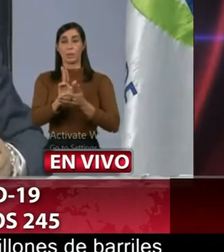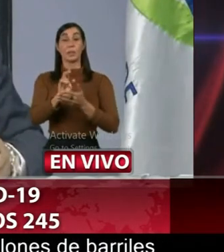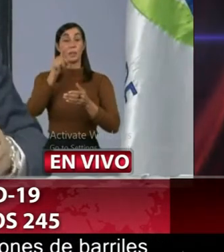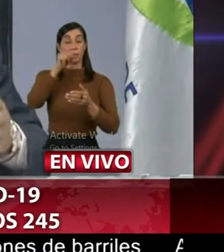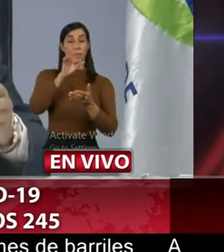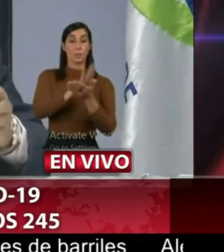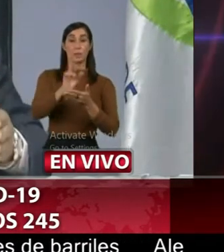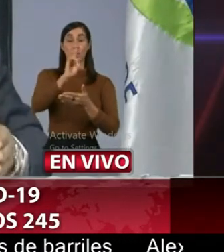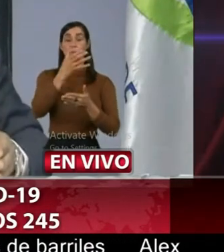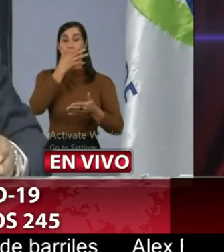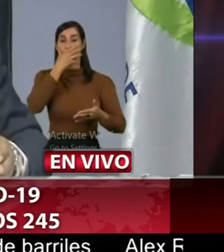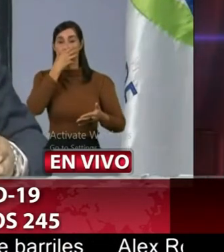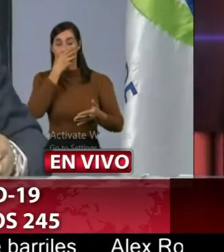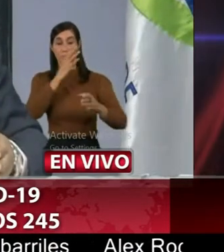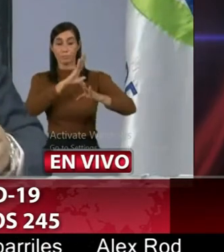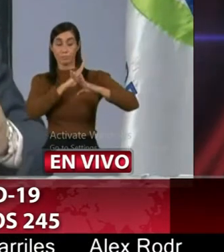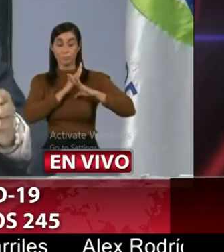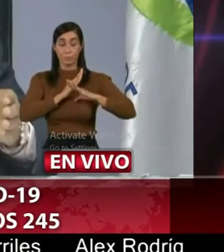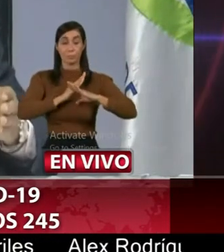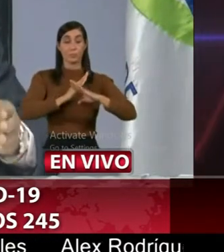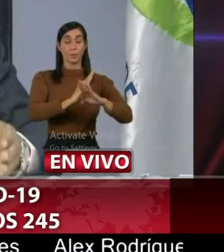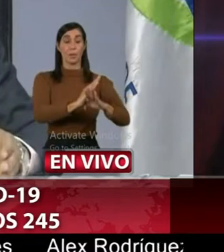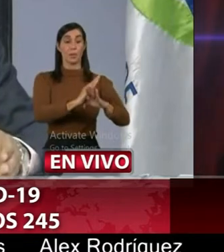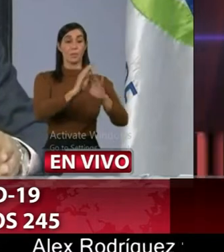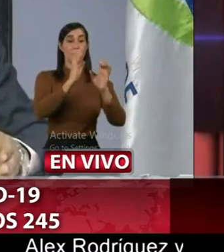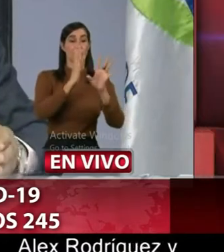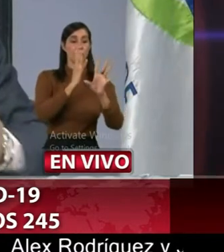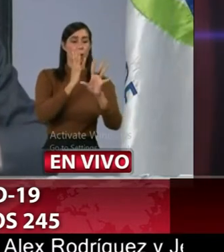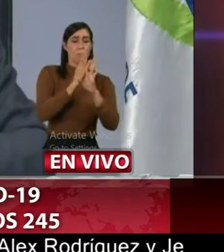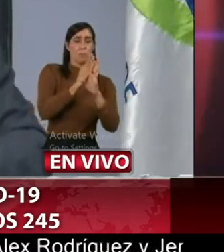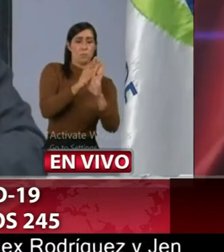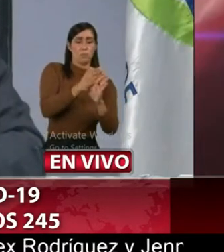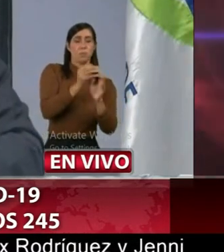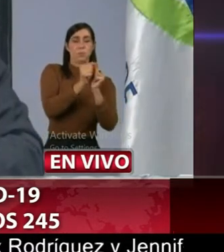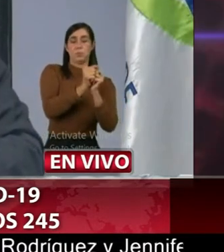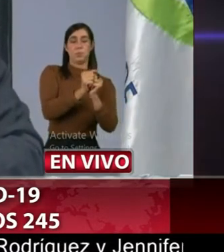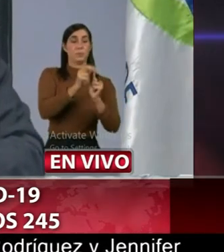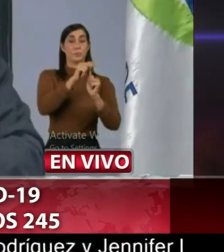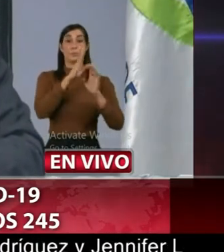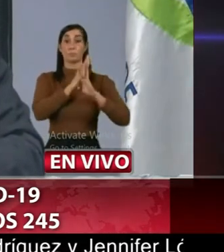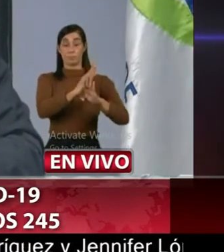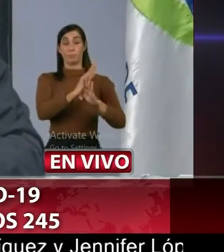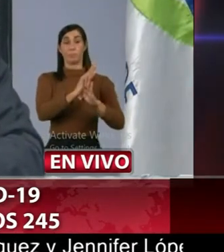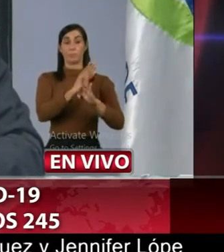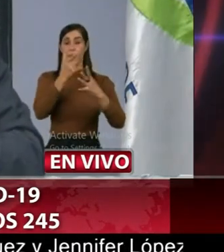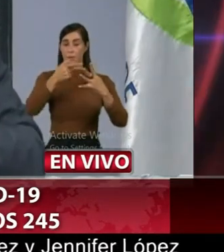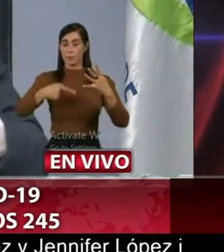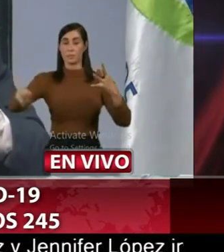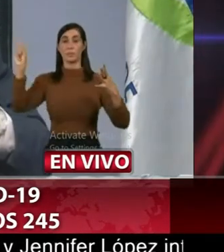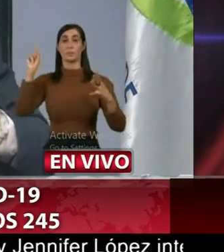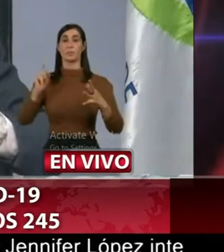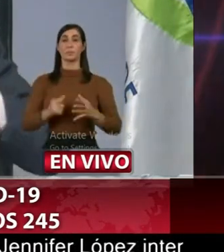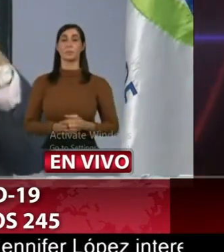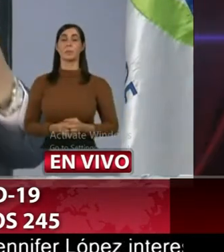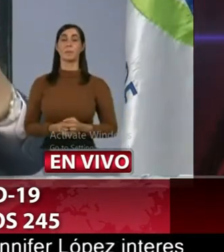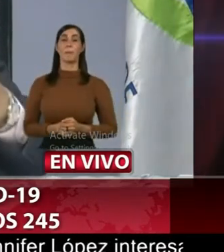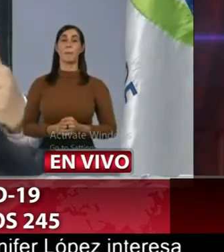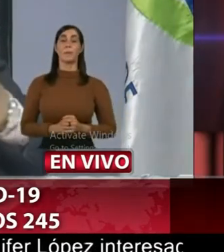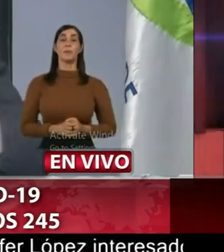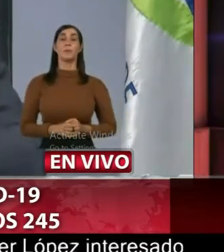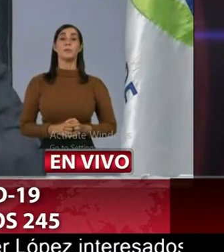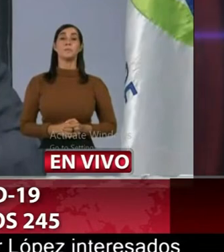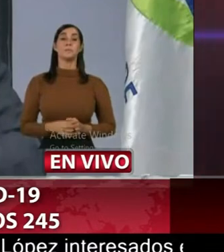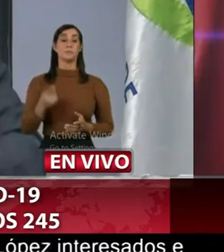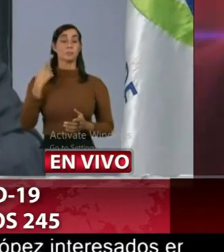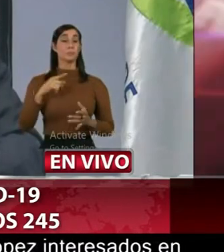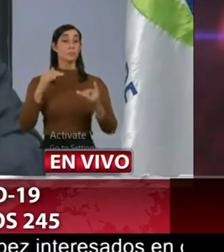las mascarillas de evitar las las aglomeraciones etcétera de manera de manera ahora